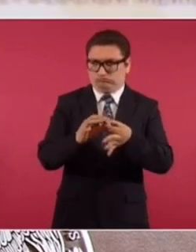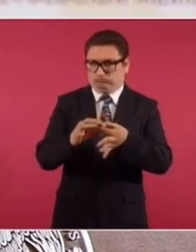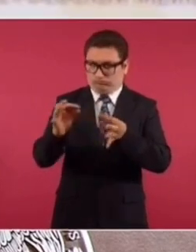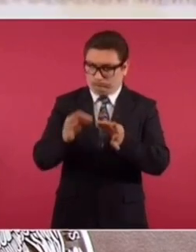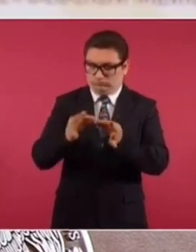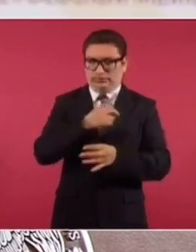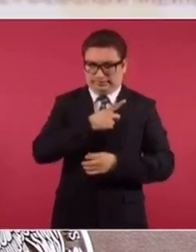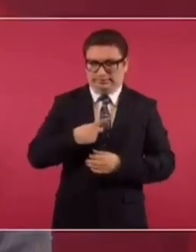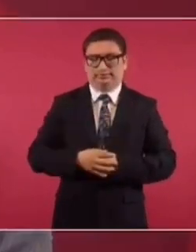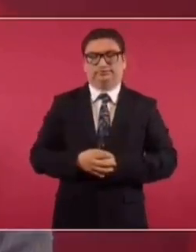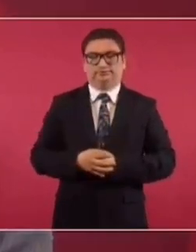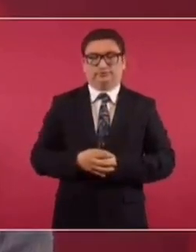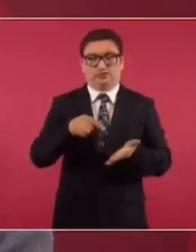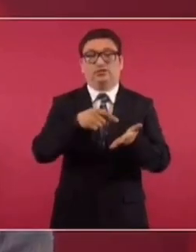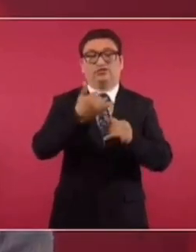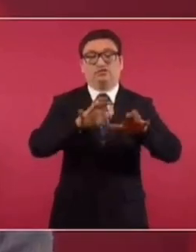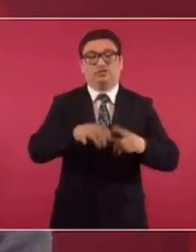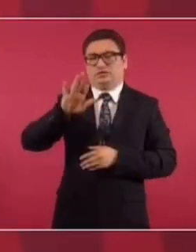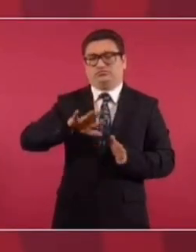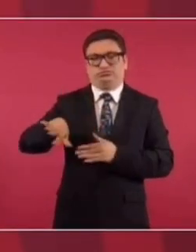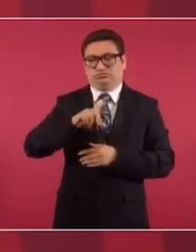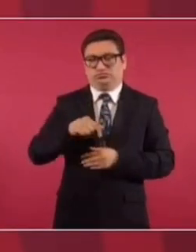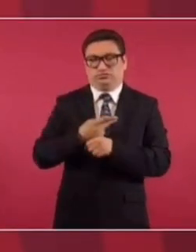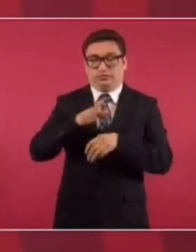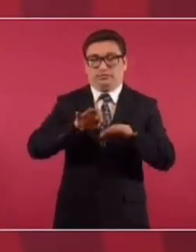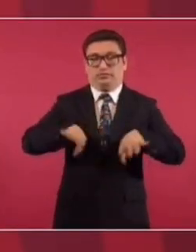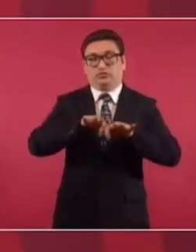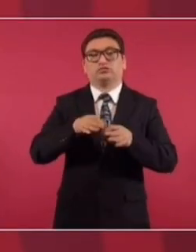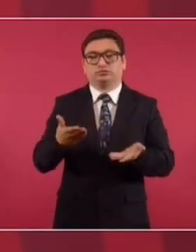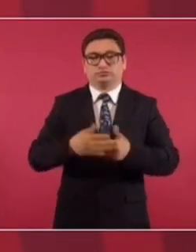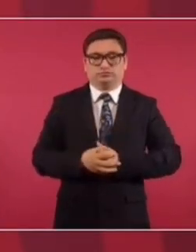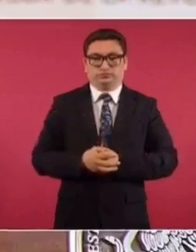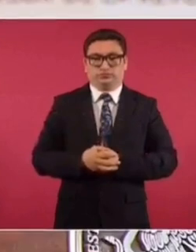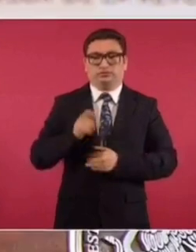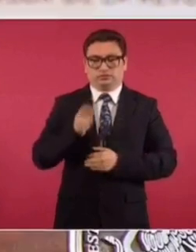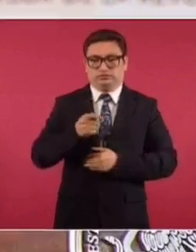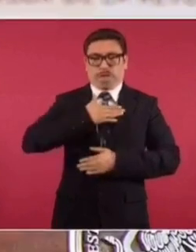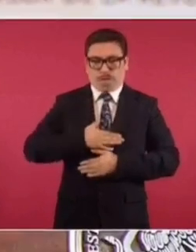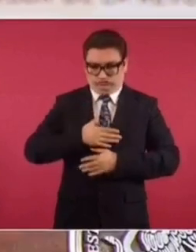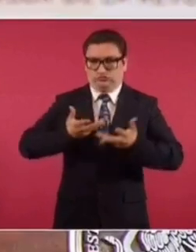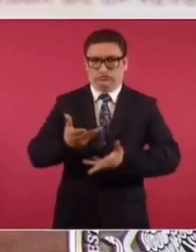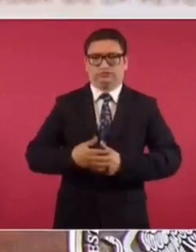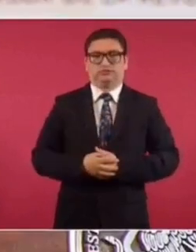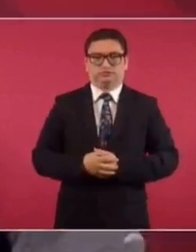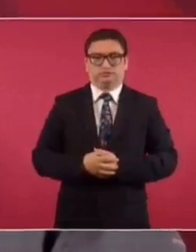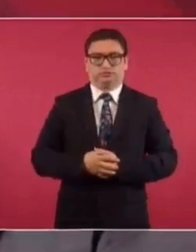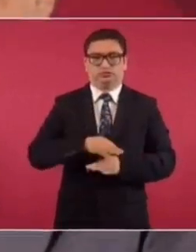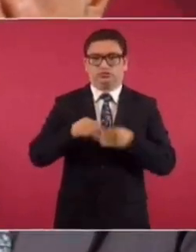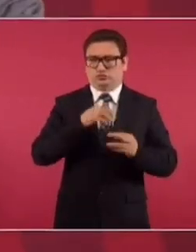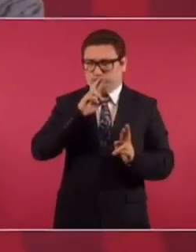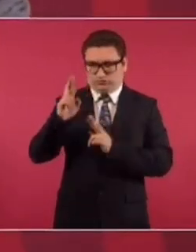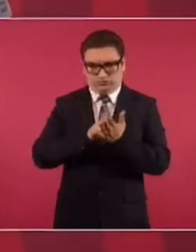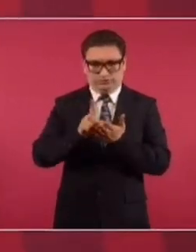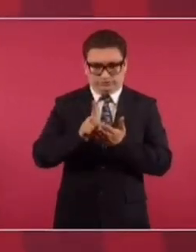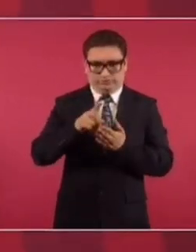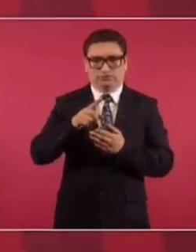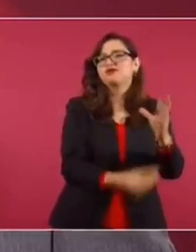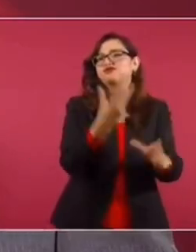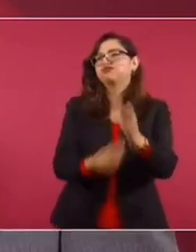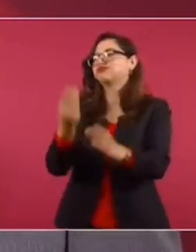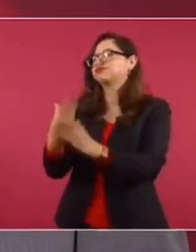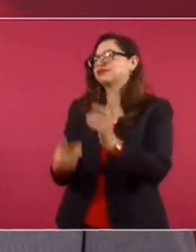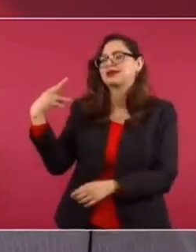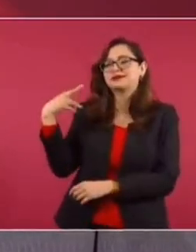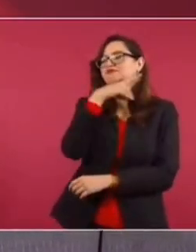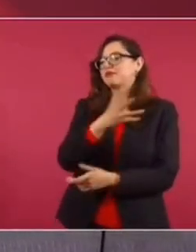lo que establecía el informe de la comisión. Aquí lo importante es que se está haciendo justicia. Y todos tenemos derecho a la defensa.